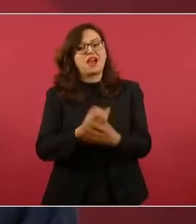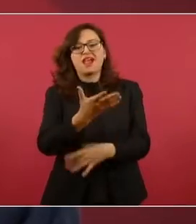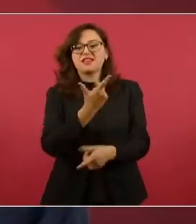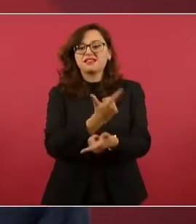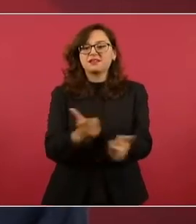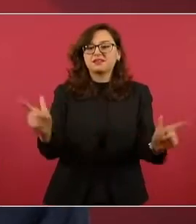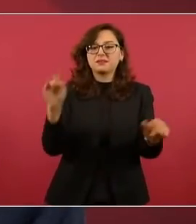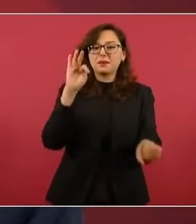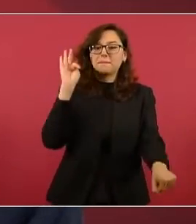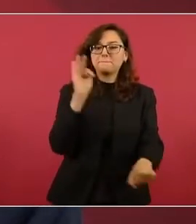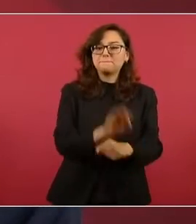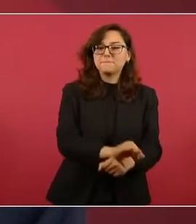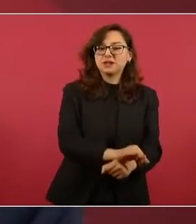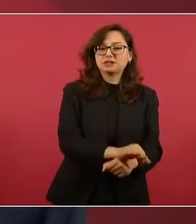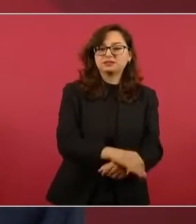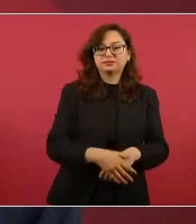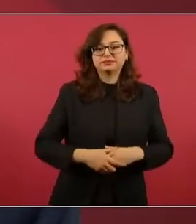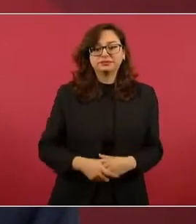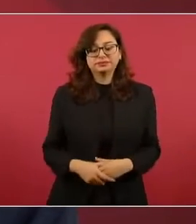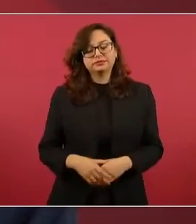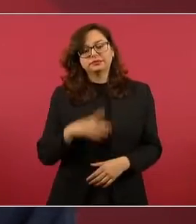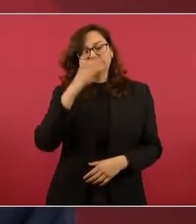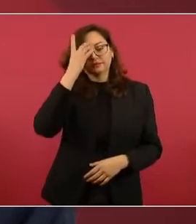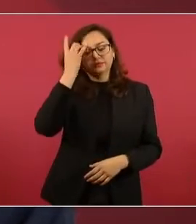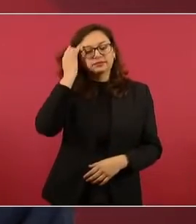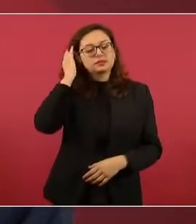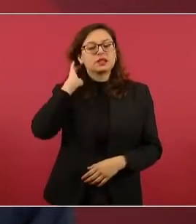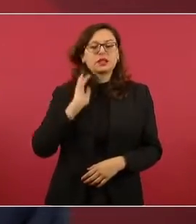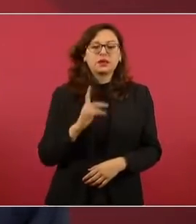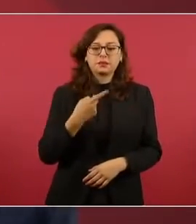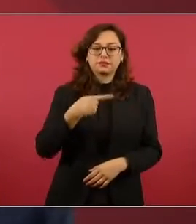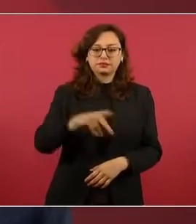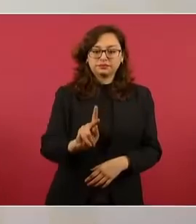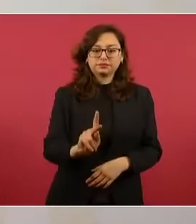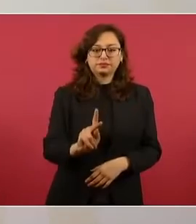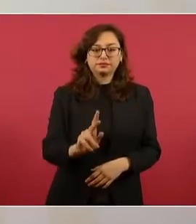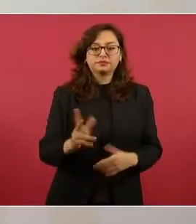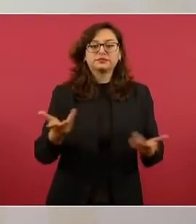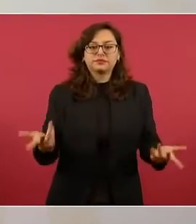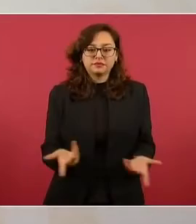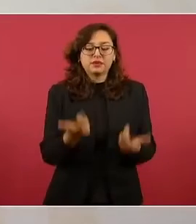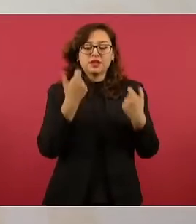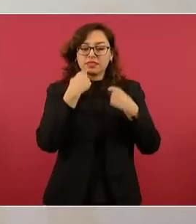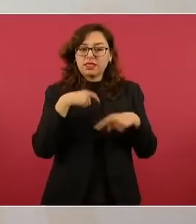Pero al mismo tiempo tenemos información que recibieron dinero